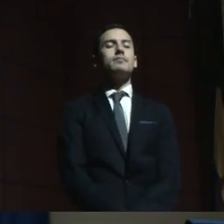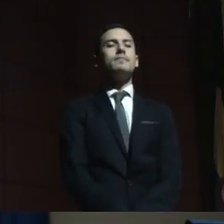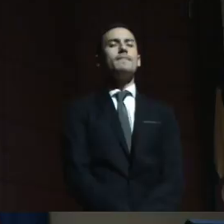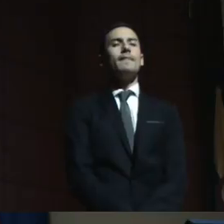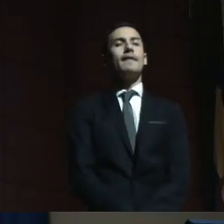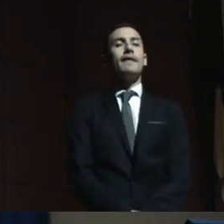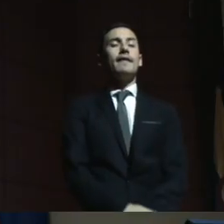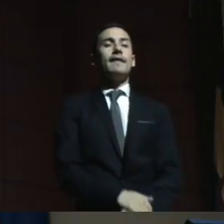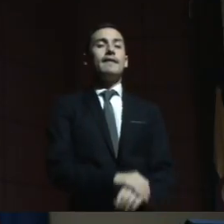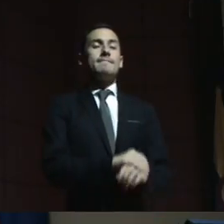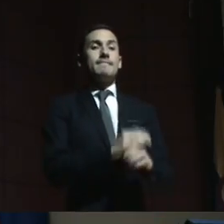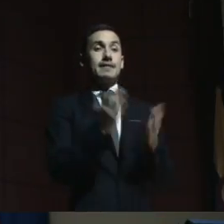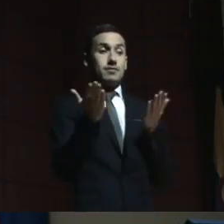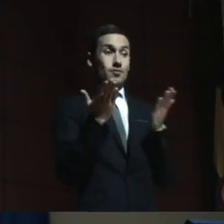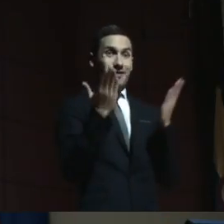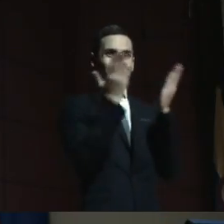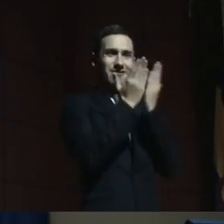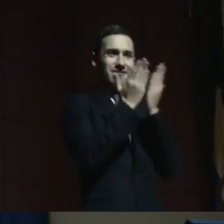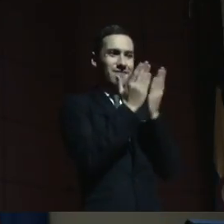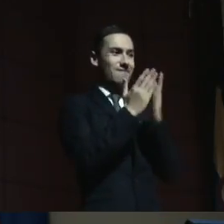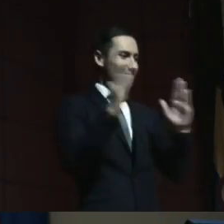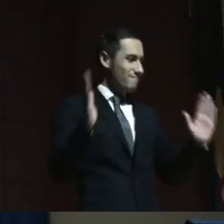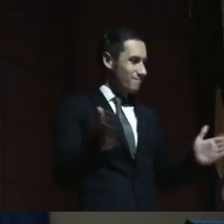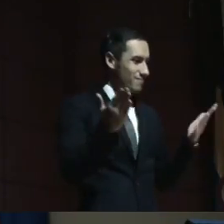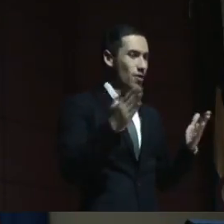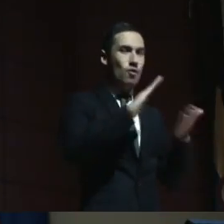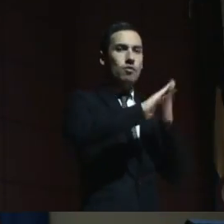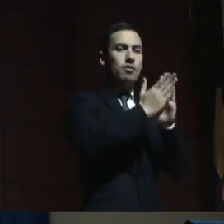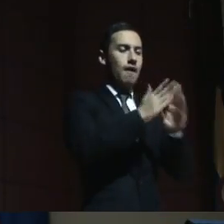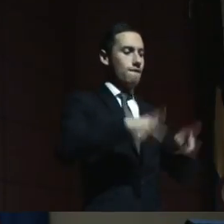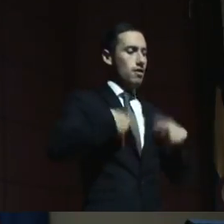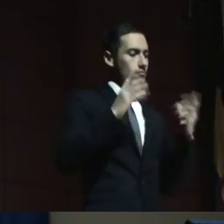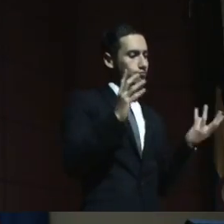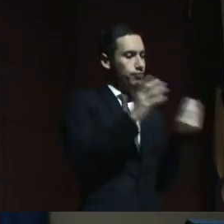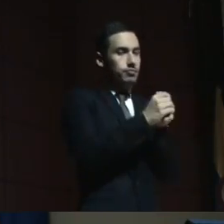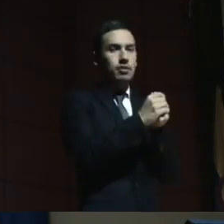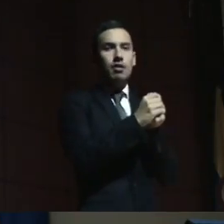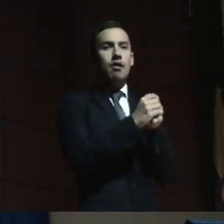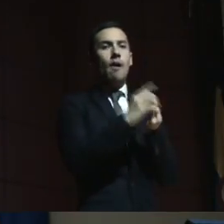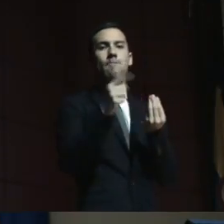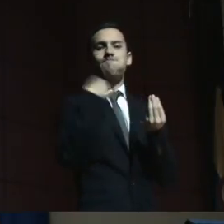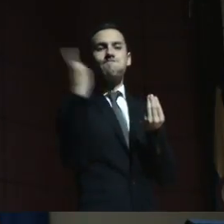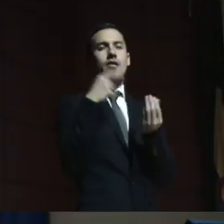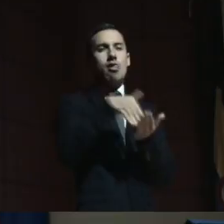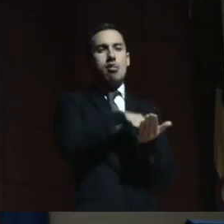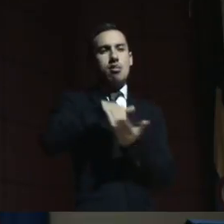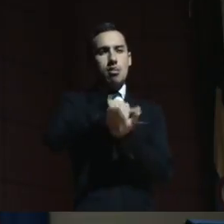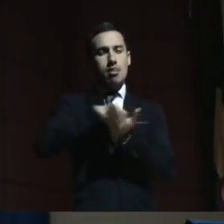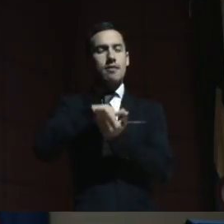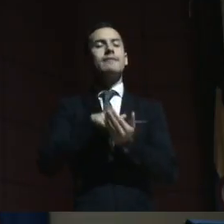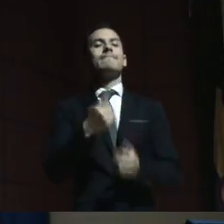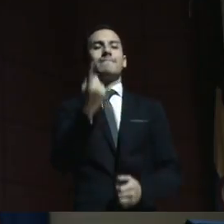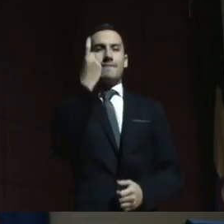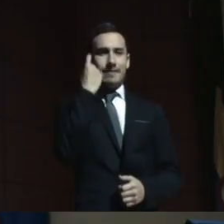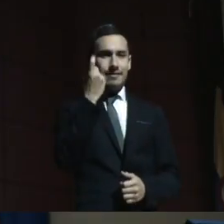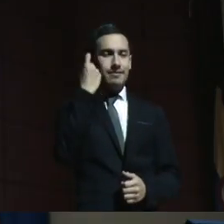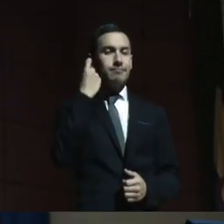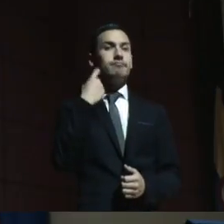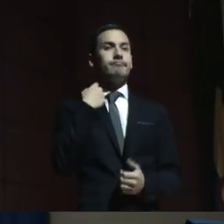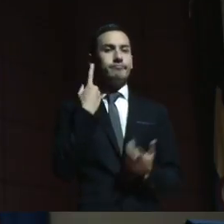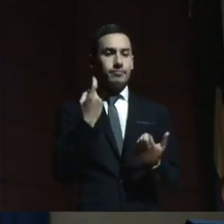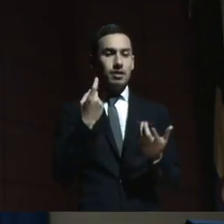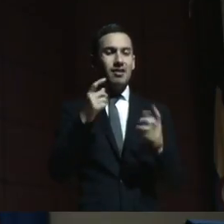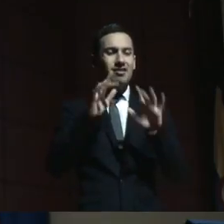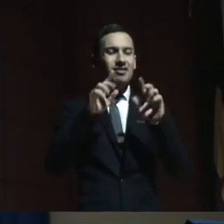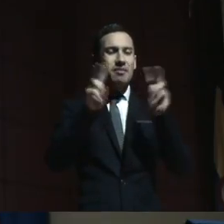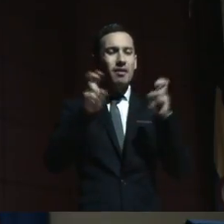que promuevan su vida en la comunidad. Yo creo que ahí tenemos que avanzar muchísimo en todo el tema de la participación